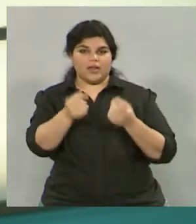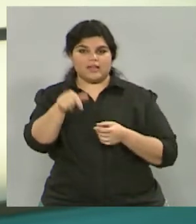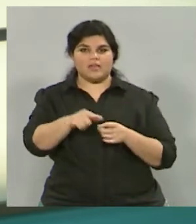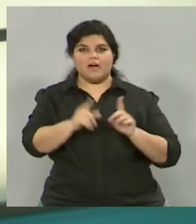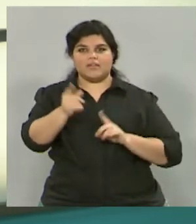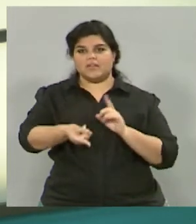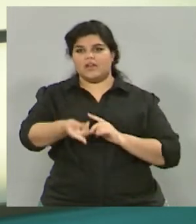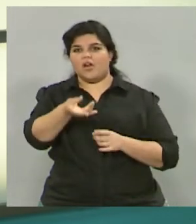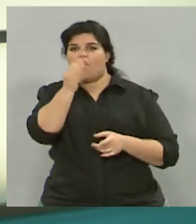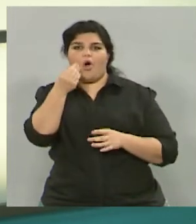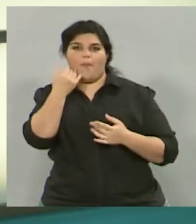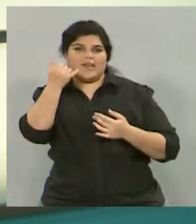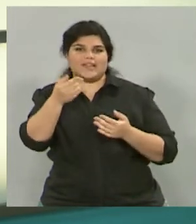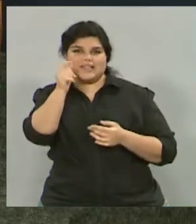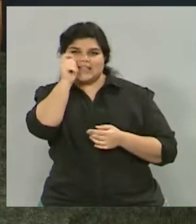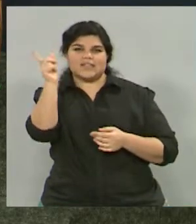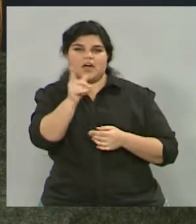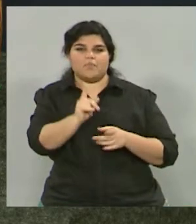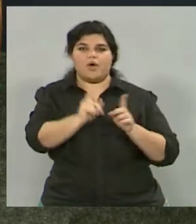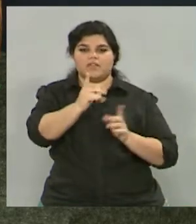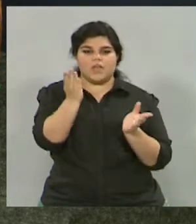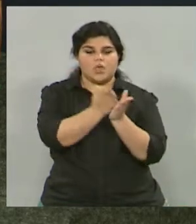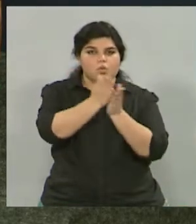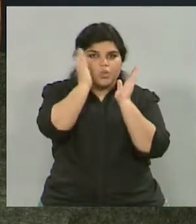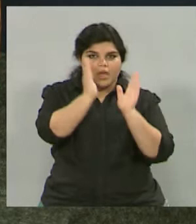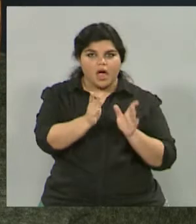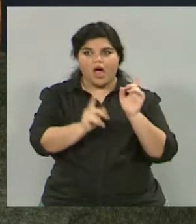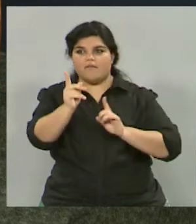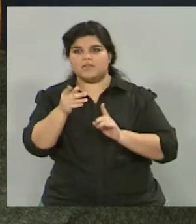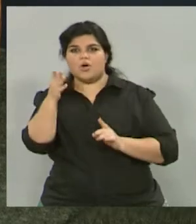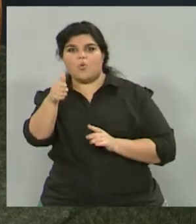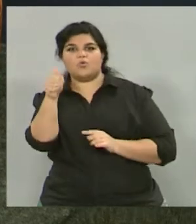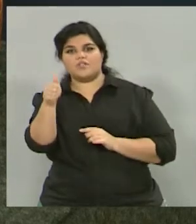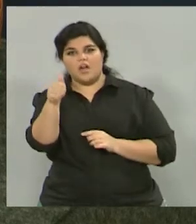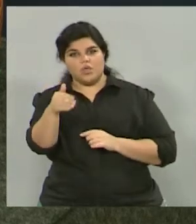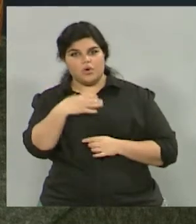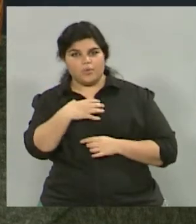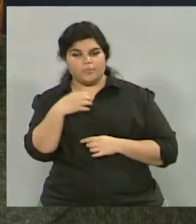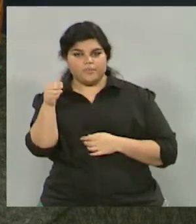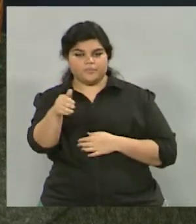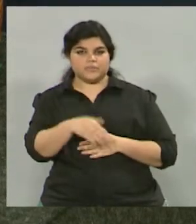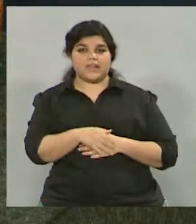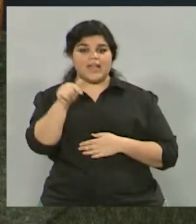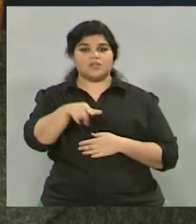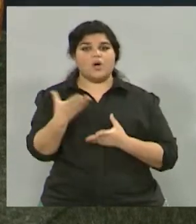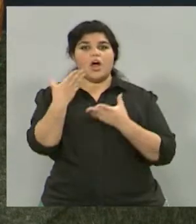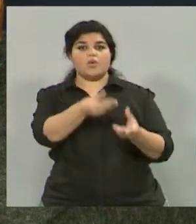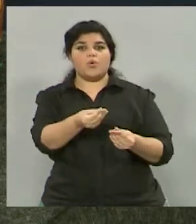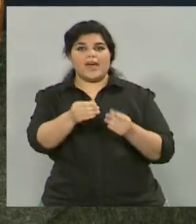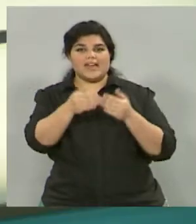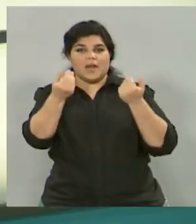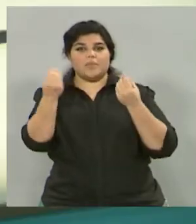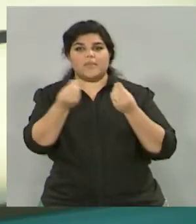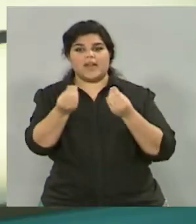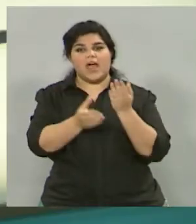de apuro muchas de las veces, porque tienen que estudiar, porque tienen que cursar y esto lo que hace muchas veces es que el estudiante gane tiempo y también reduzca